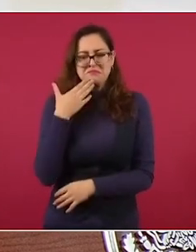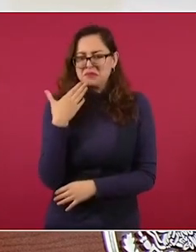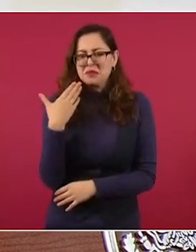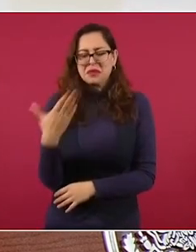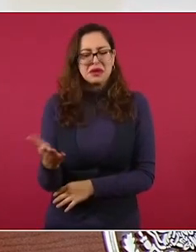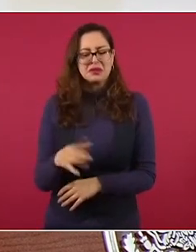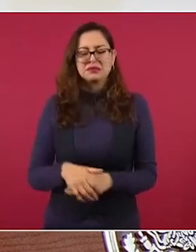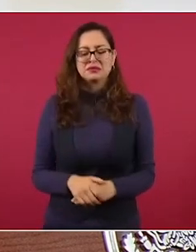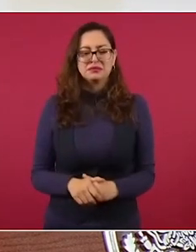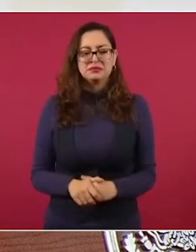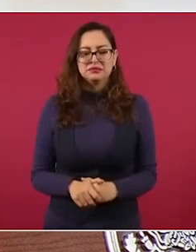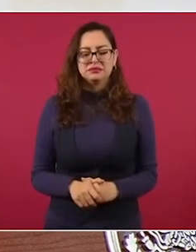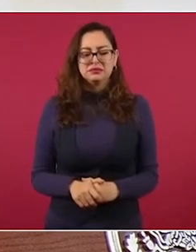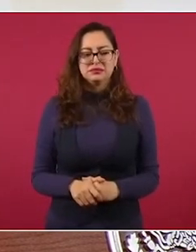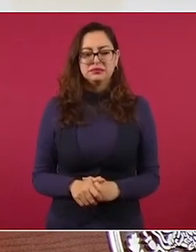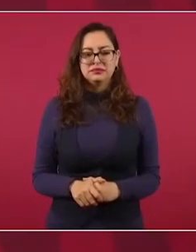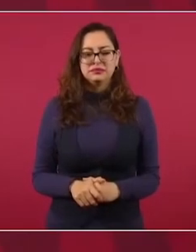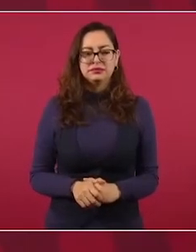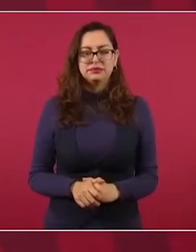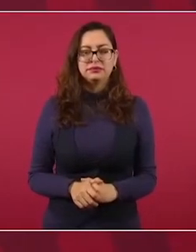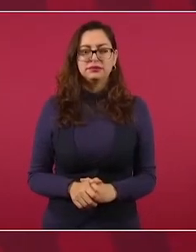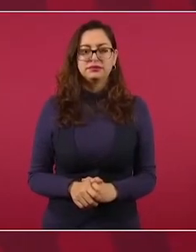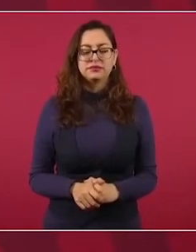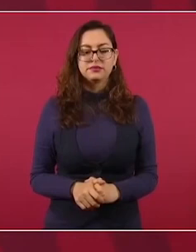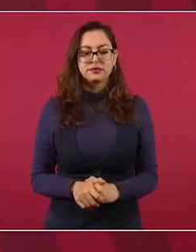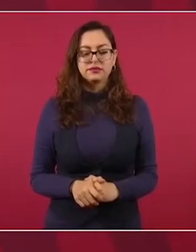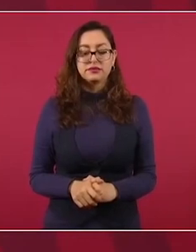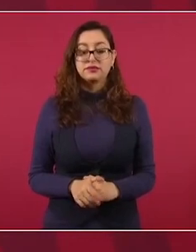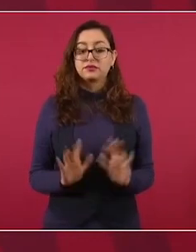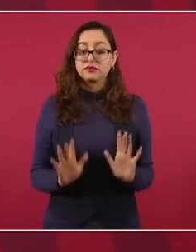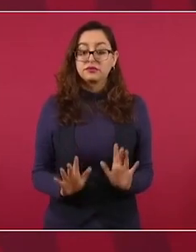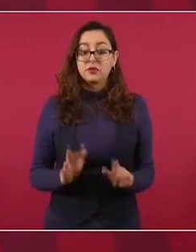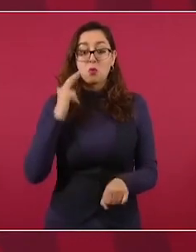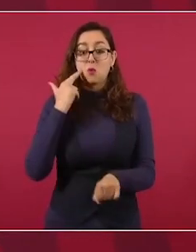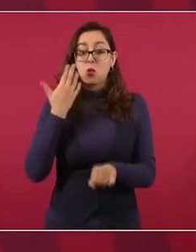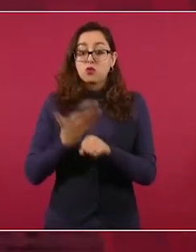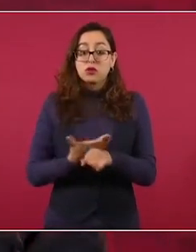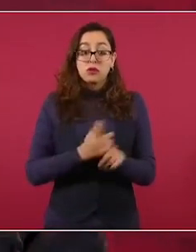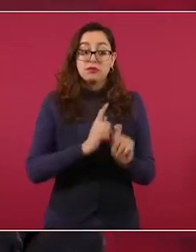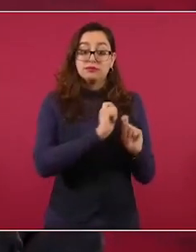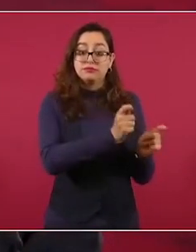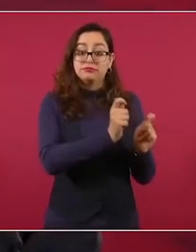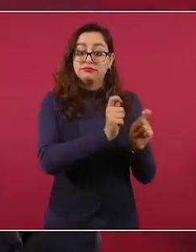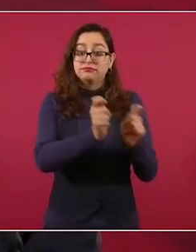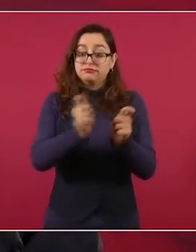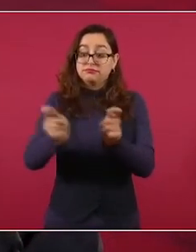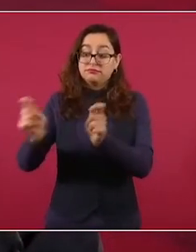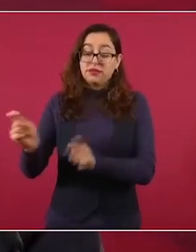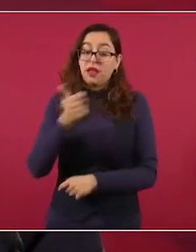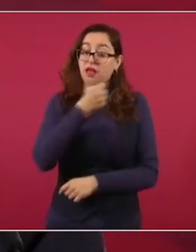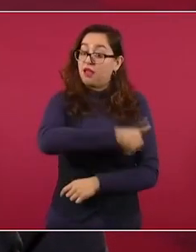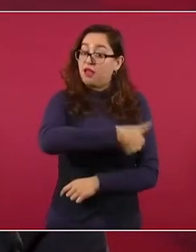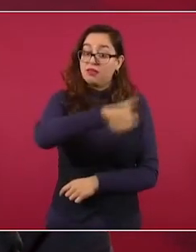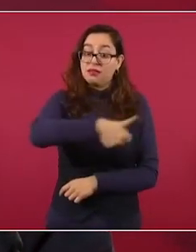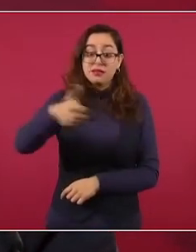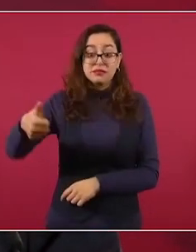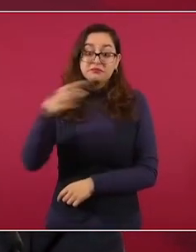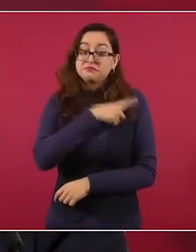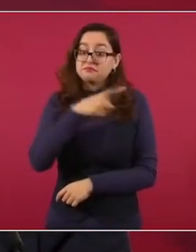Pero aquí cada quien asume su responsabilidad. Y